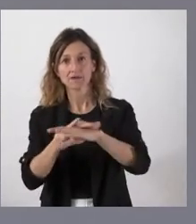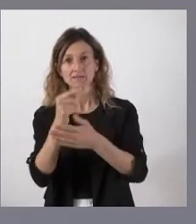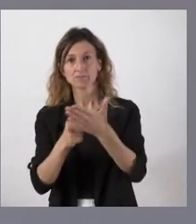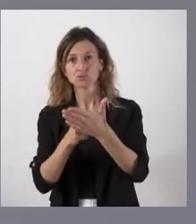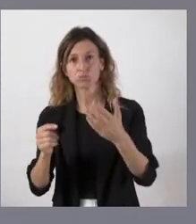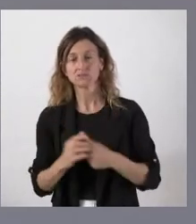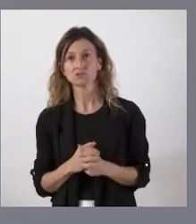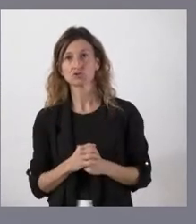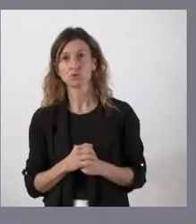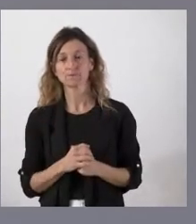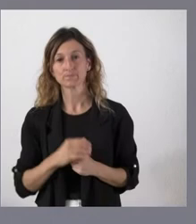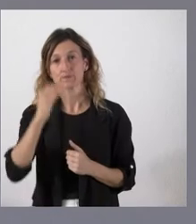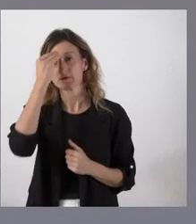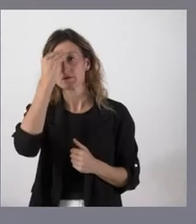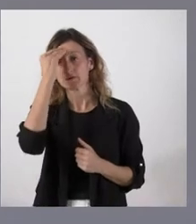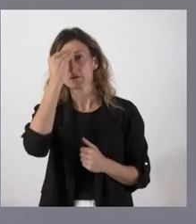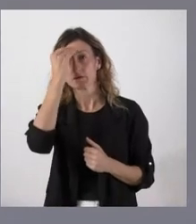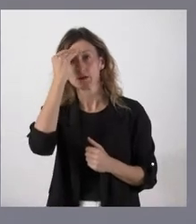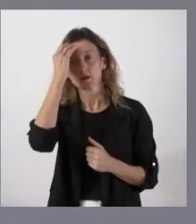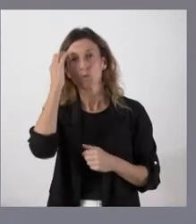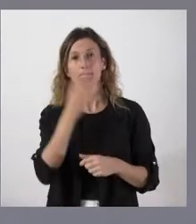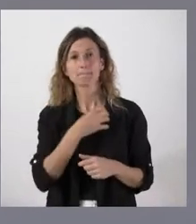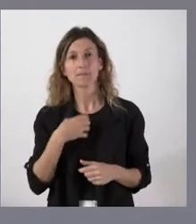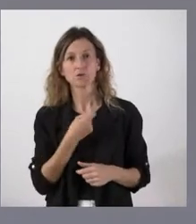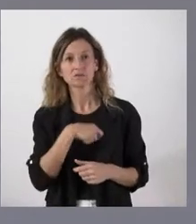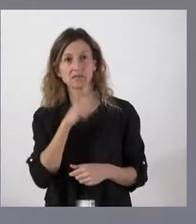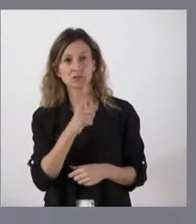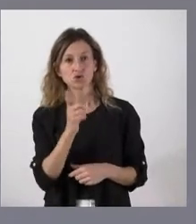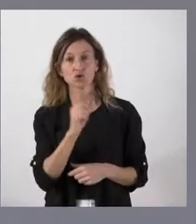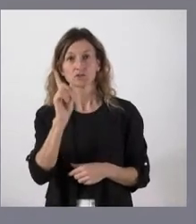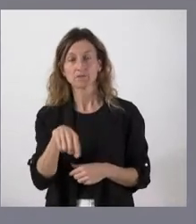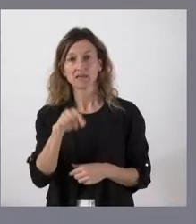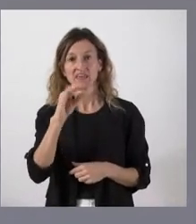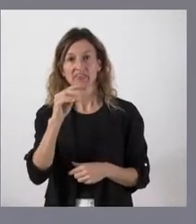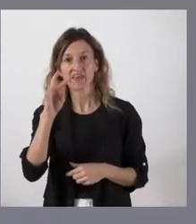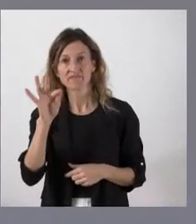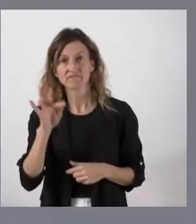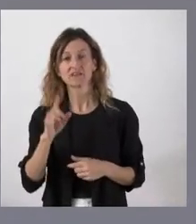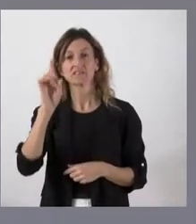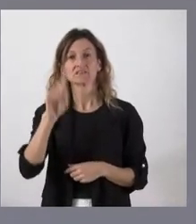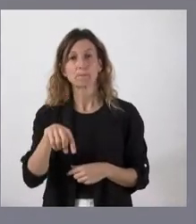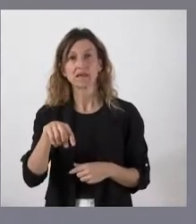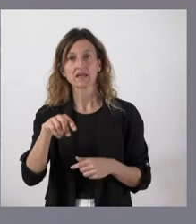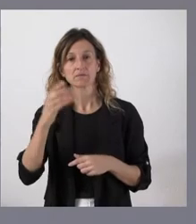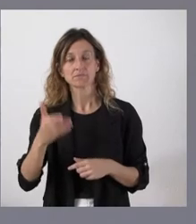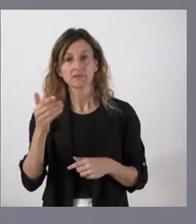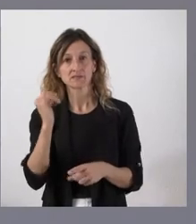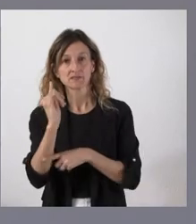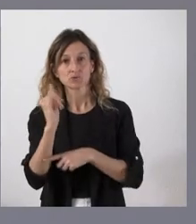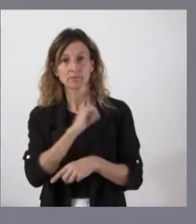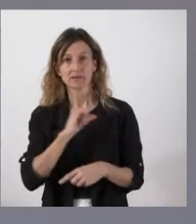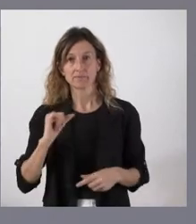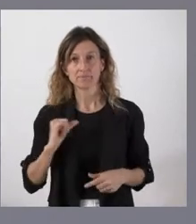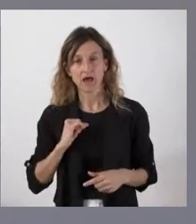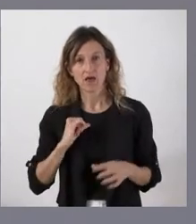y yo creo que no solamente el Banco de España, sino también la AIREF, también los principales institutos privados